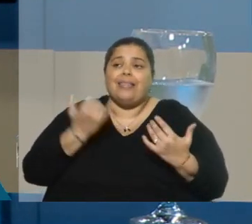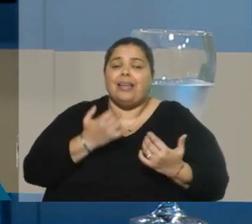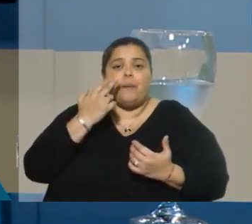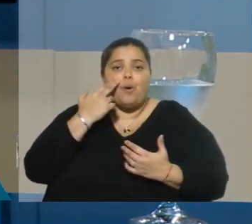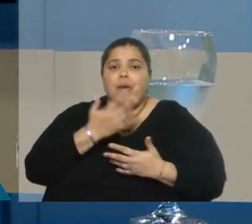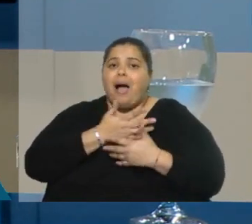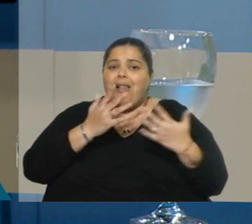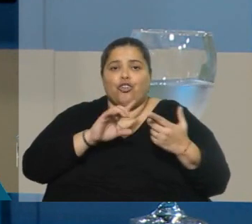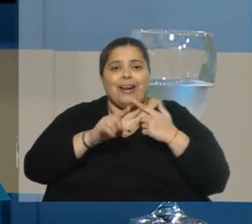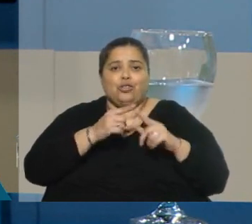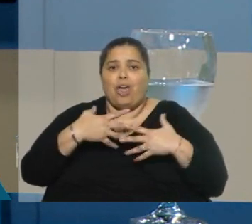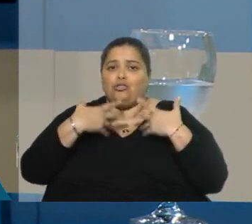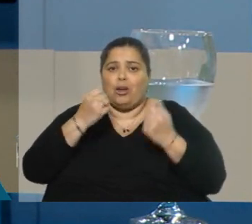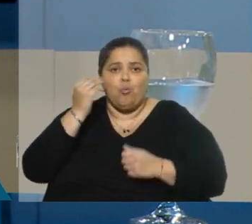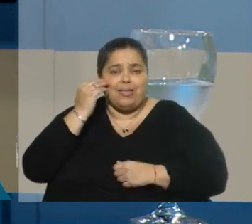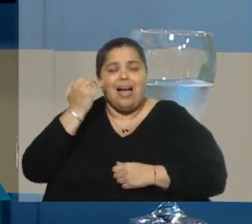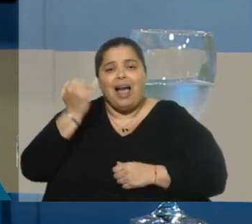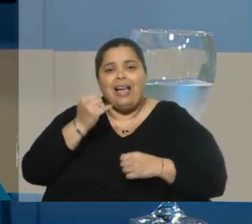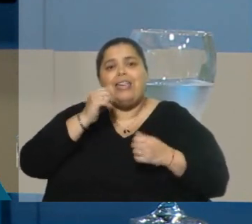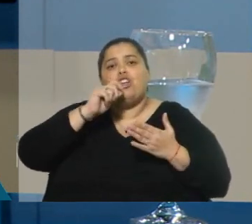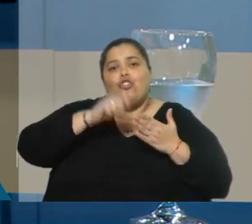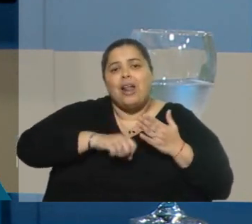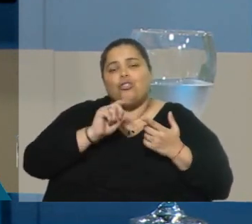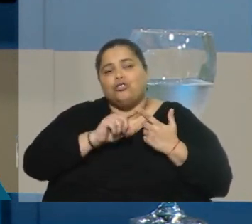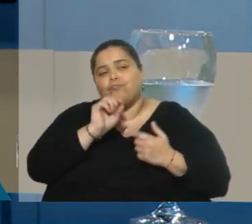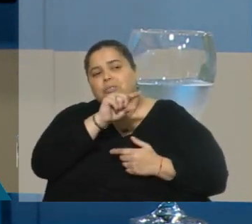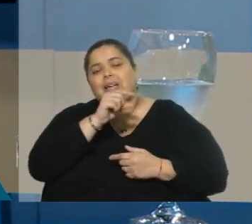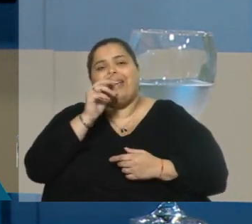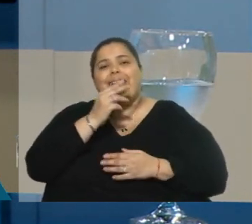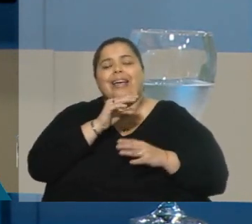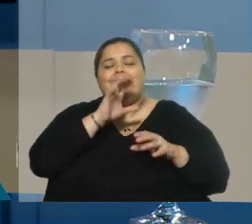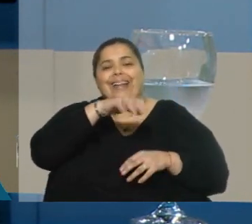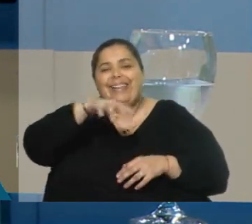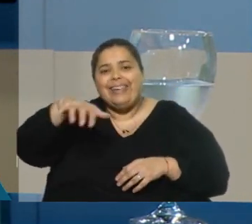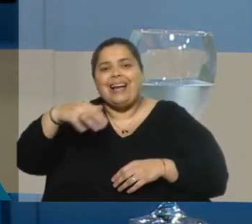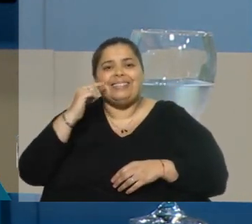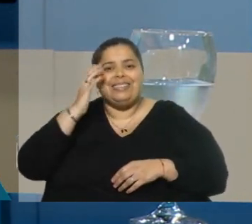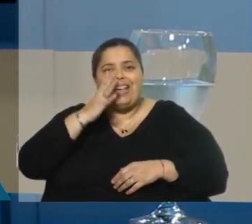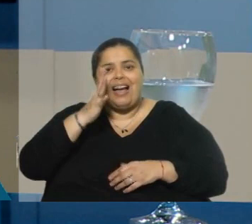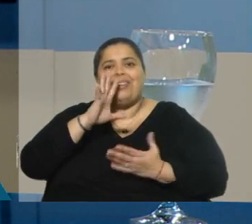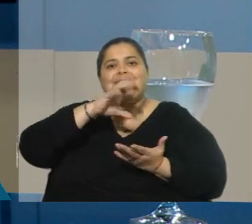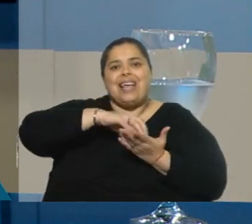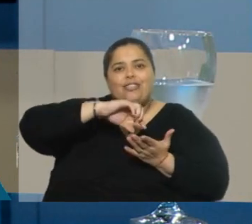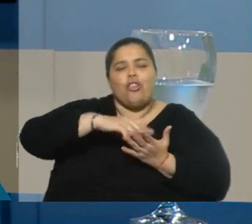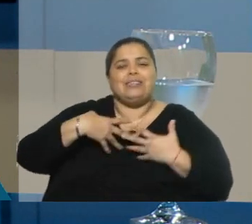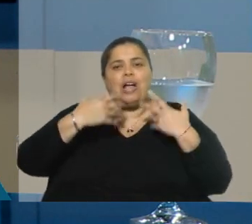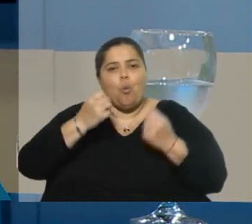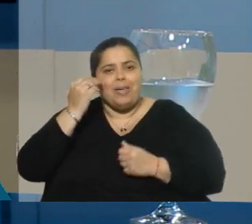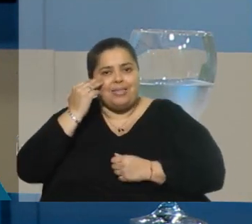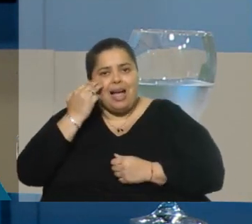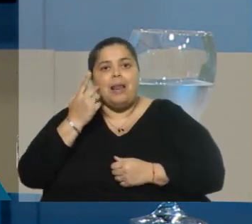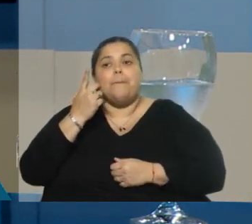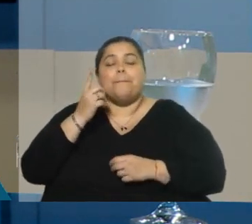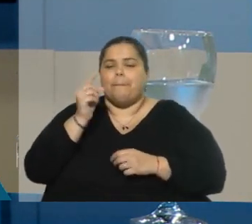atendemos, y tenemos contratos con las clínicas psiquiátricas, y tenemos centros de salud mental. Y sé que tenemos poco tiempo, pero lo dejo como